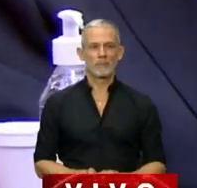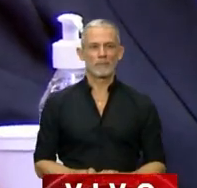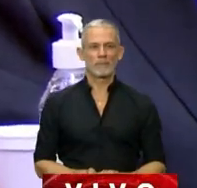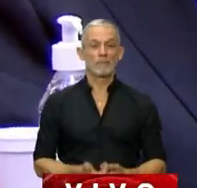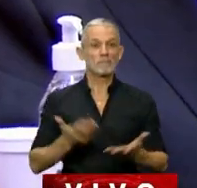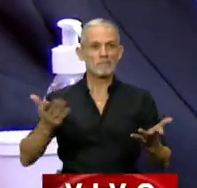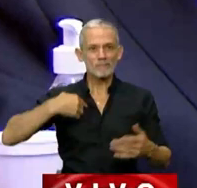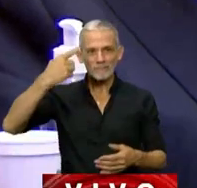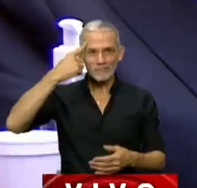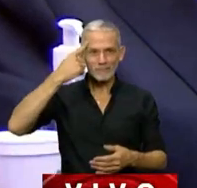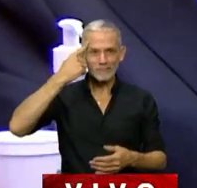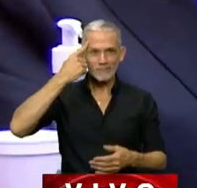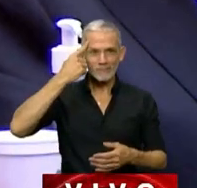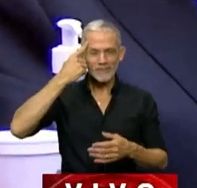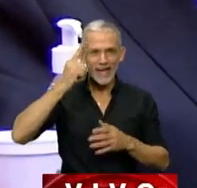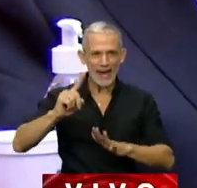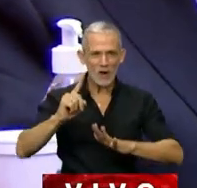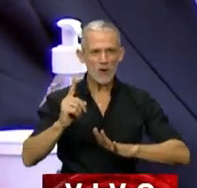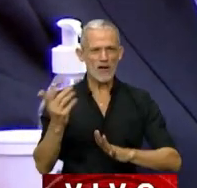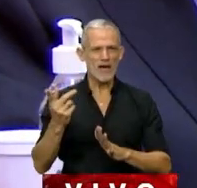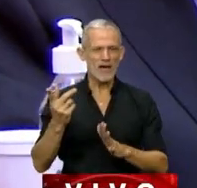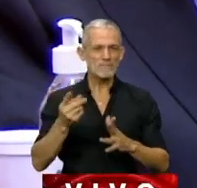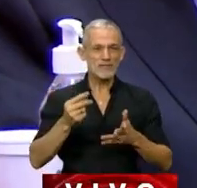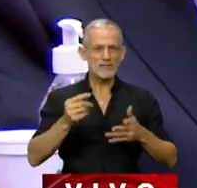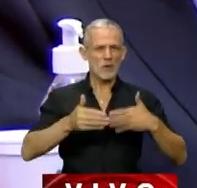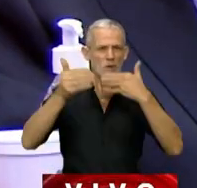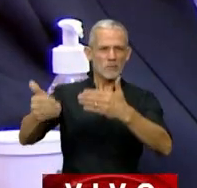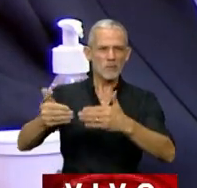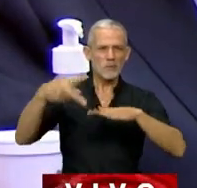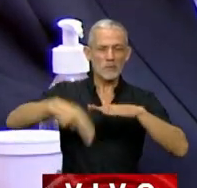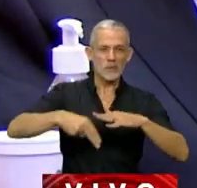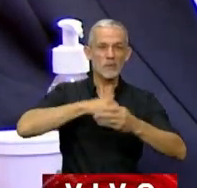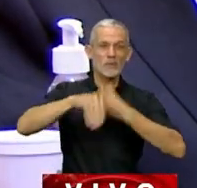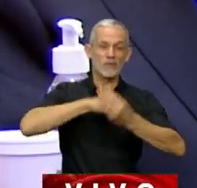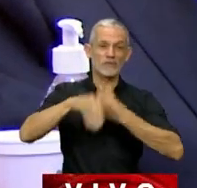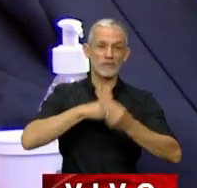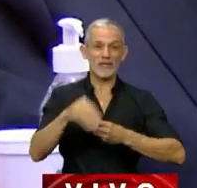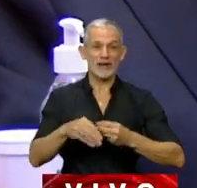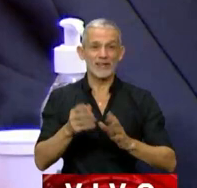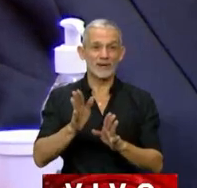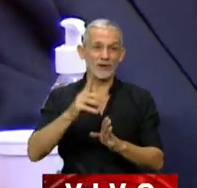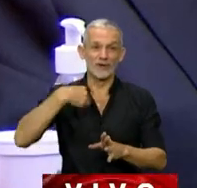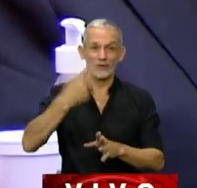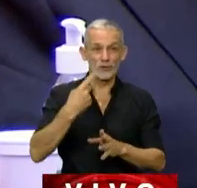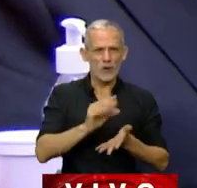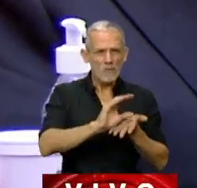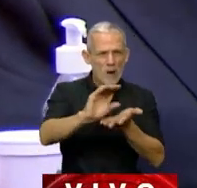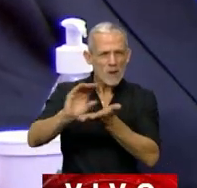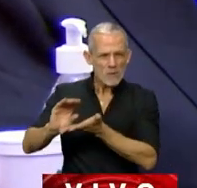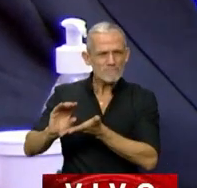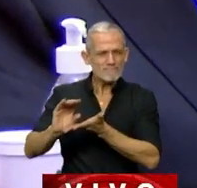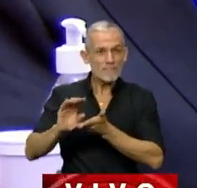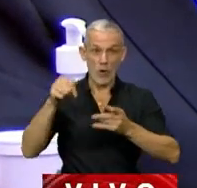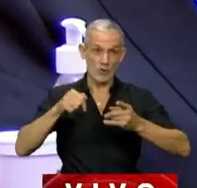Y creo que en esta prórroga de estas asignaciones que nosotros vamos a estar